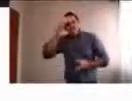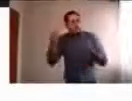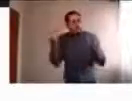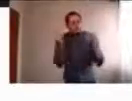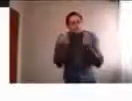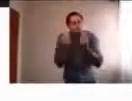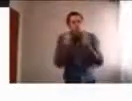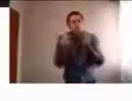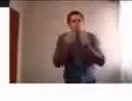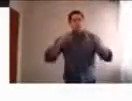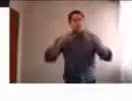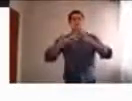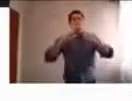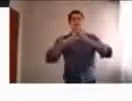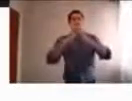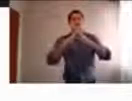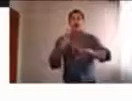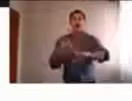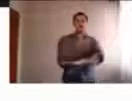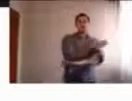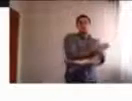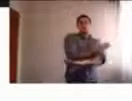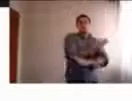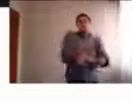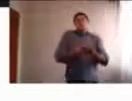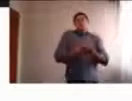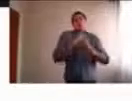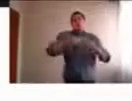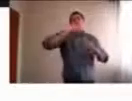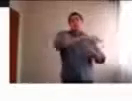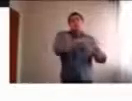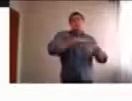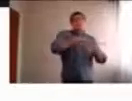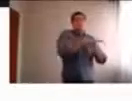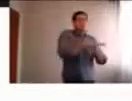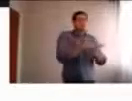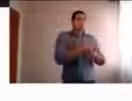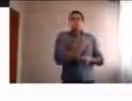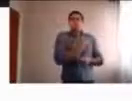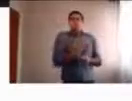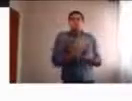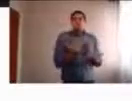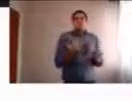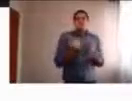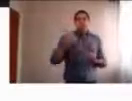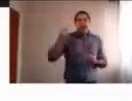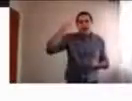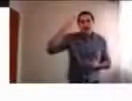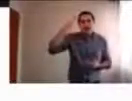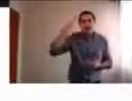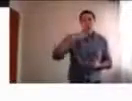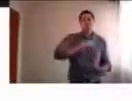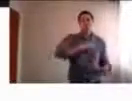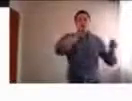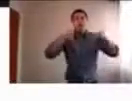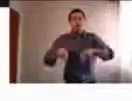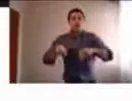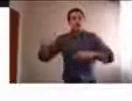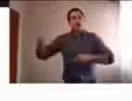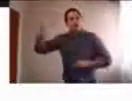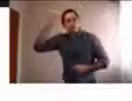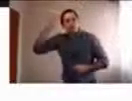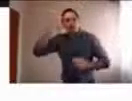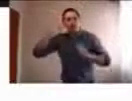situación de su vida, la verdad que no tuvo que estar expuesto a esos aprendizajes. Y son aprendizajes que hoy yo